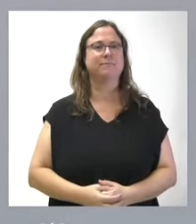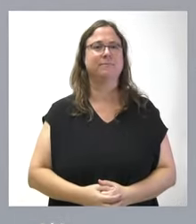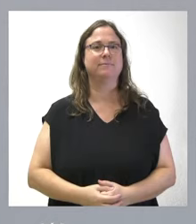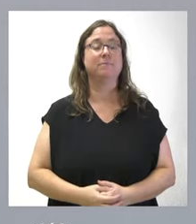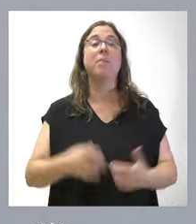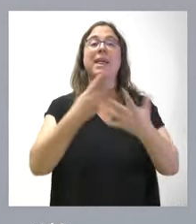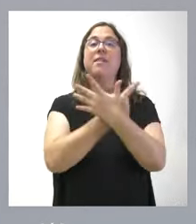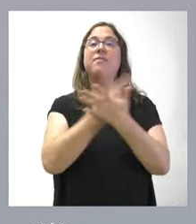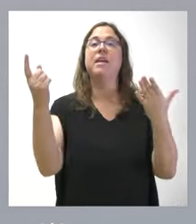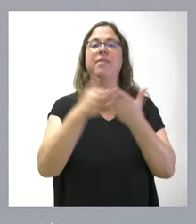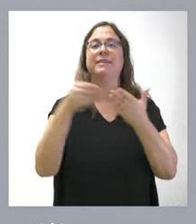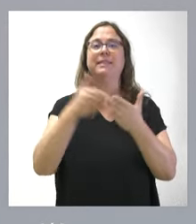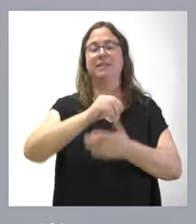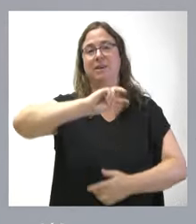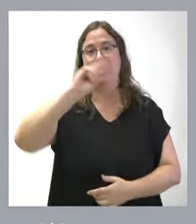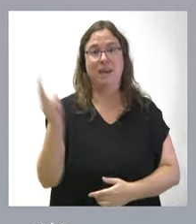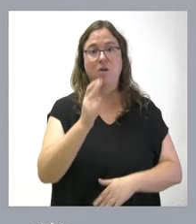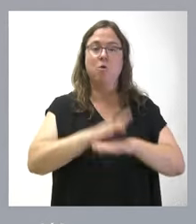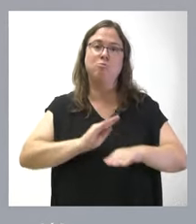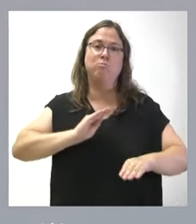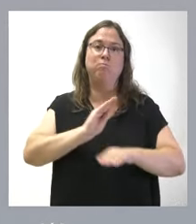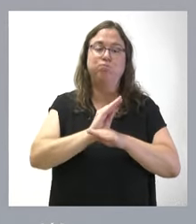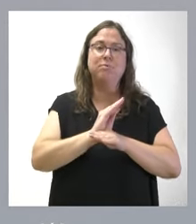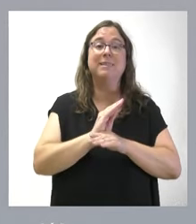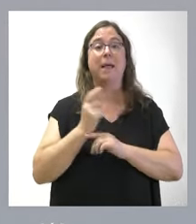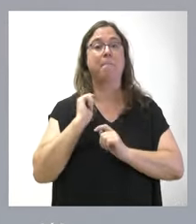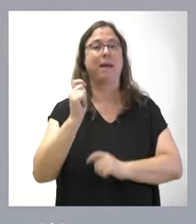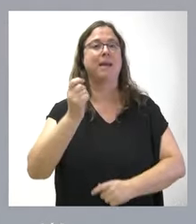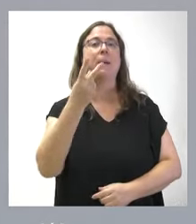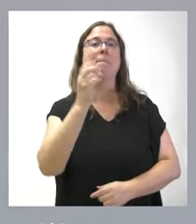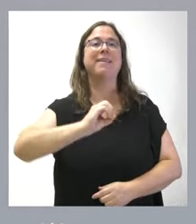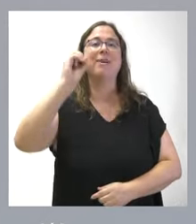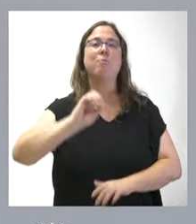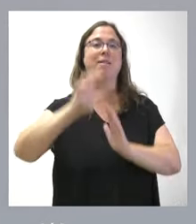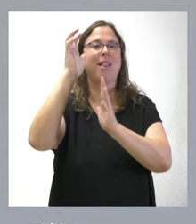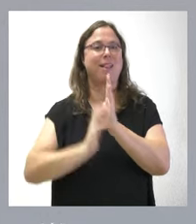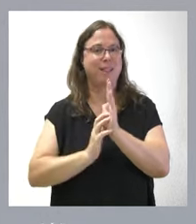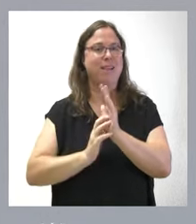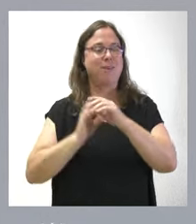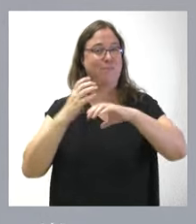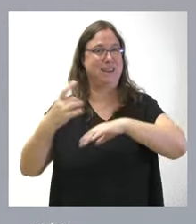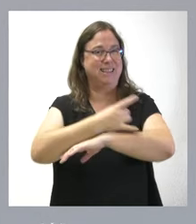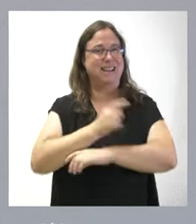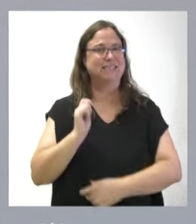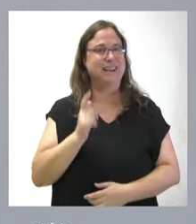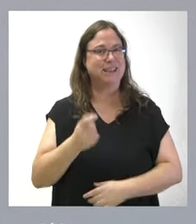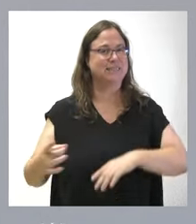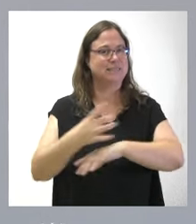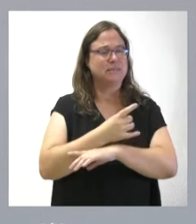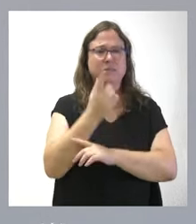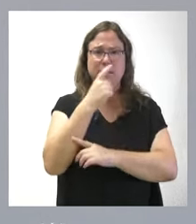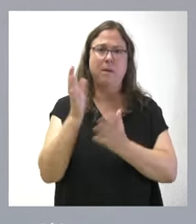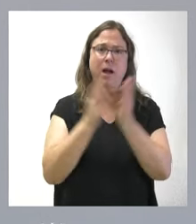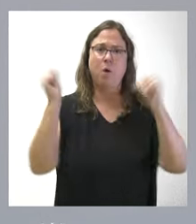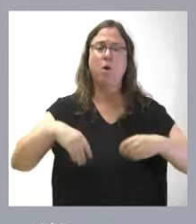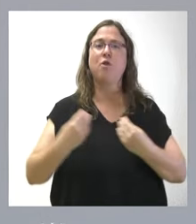16 millones de euros es la inversión para bonificar 25% los abonos de trenes para viajeros recurrentes. Saben ustedes que se firmó un acuerdo con